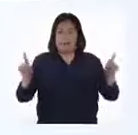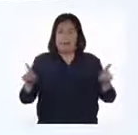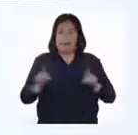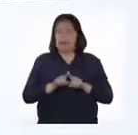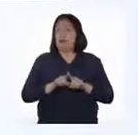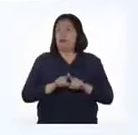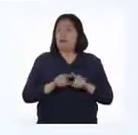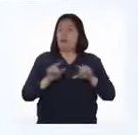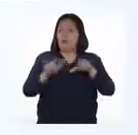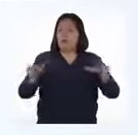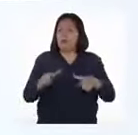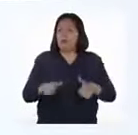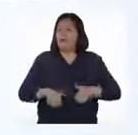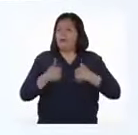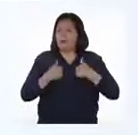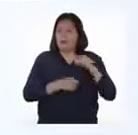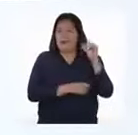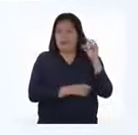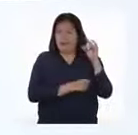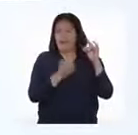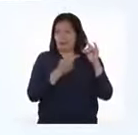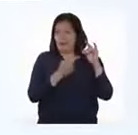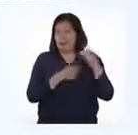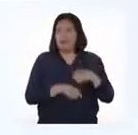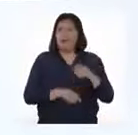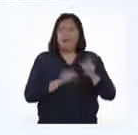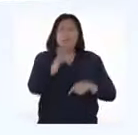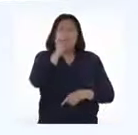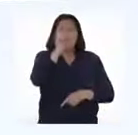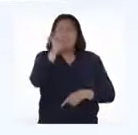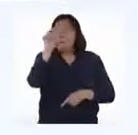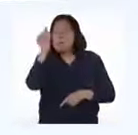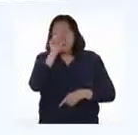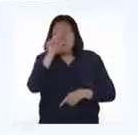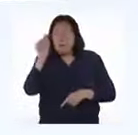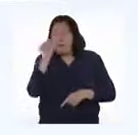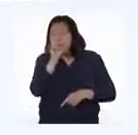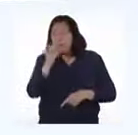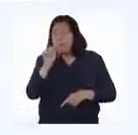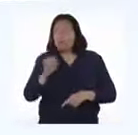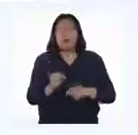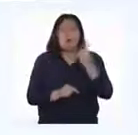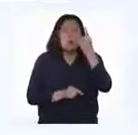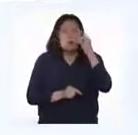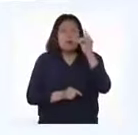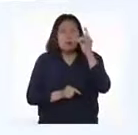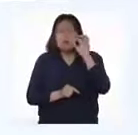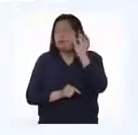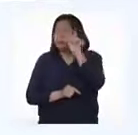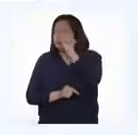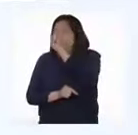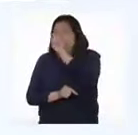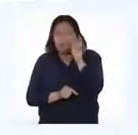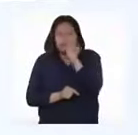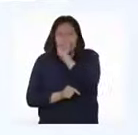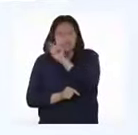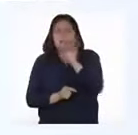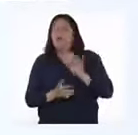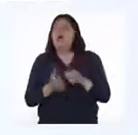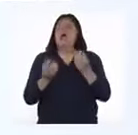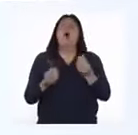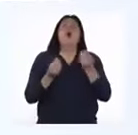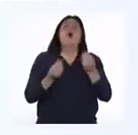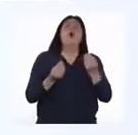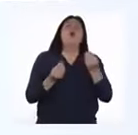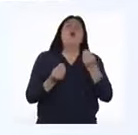es la zona donde viven las vicuñas y que cada uno de esos puntos representa una de ellas. Ahora, ¿cómo